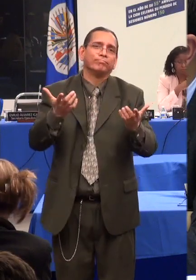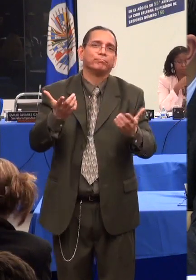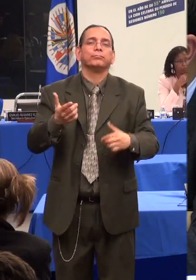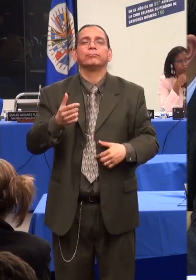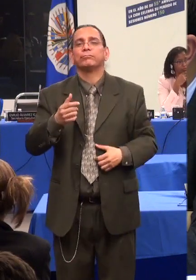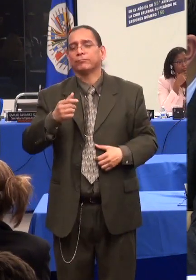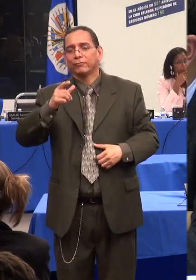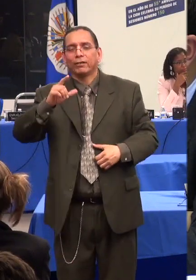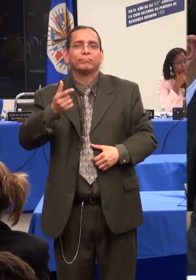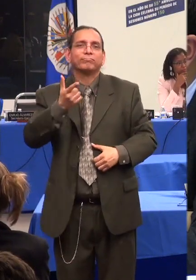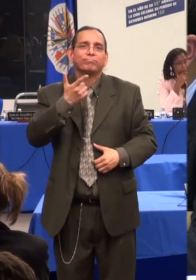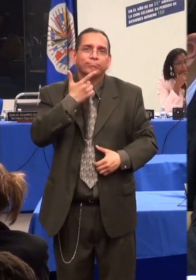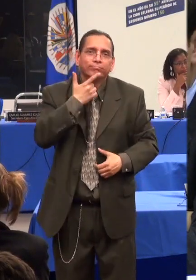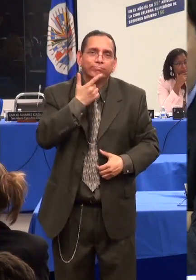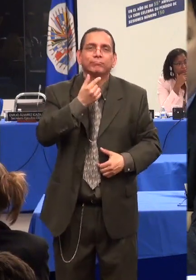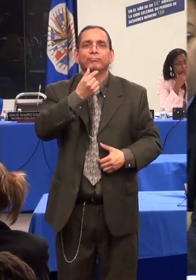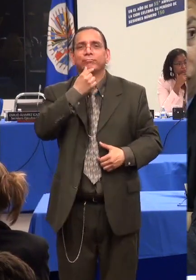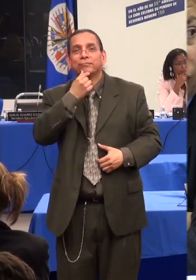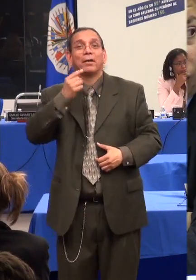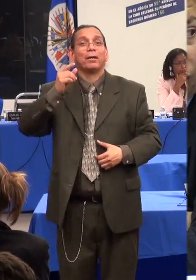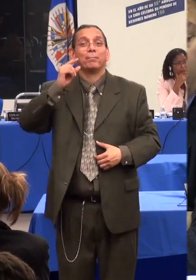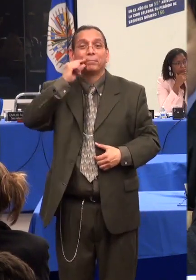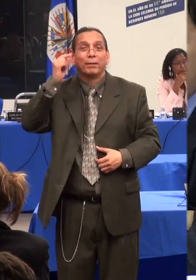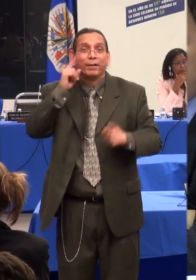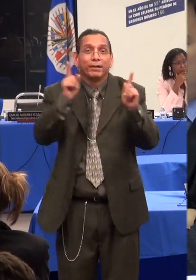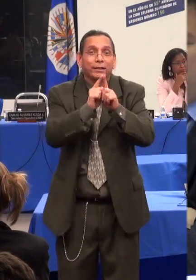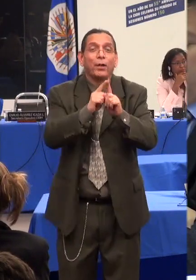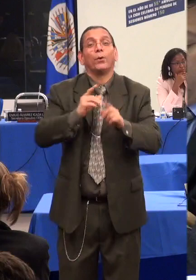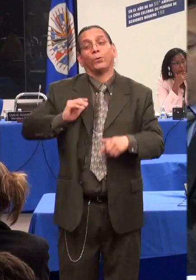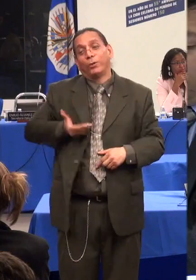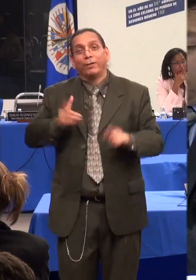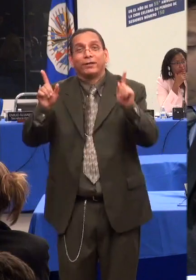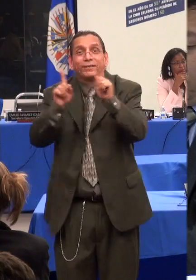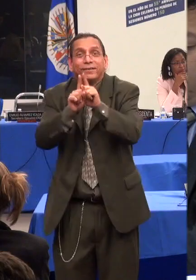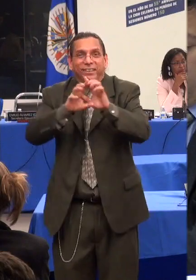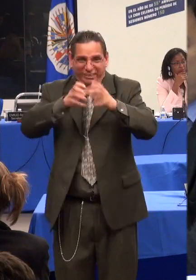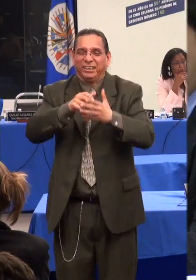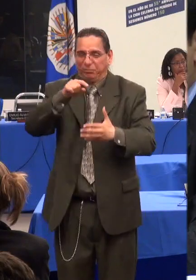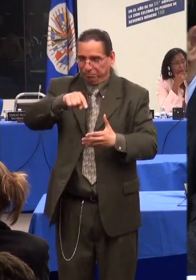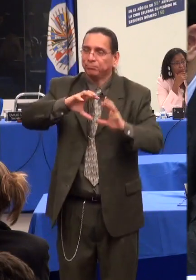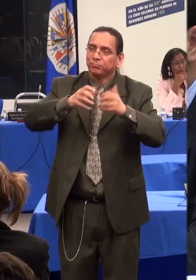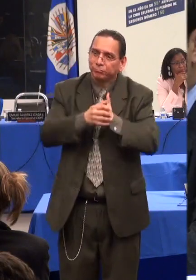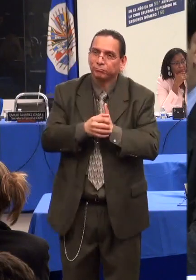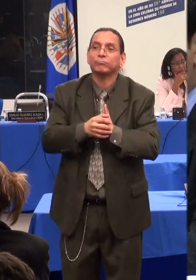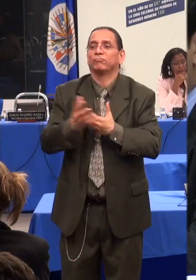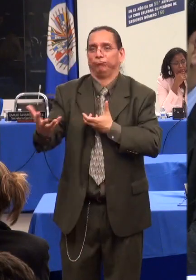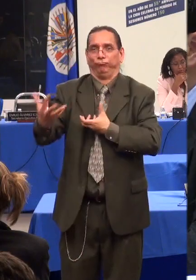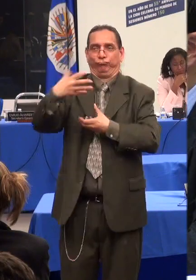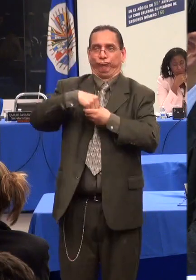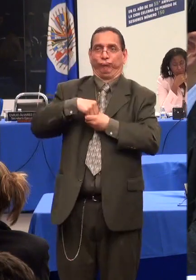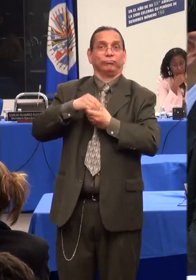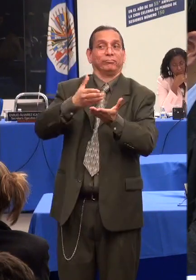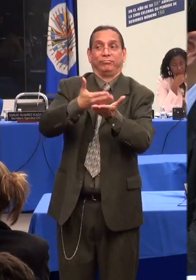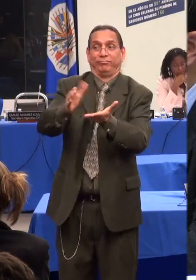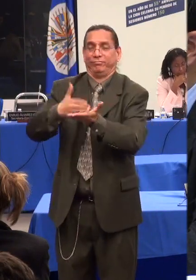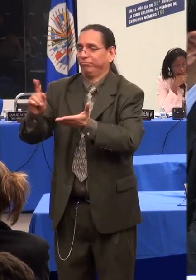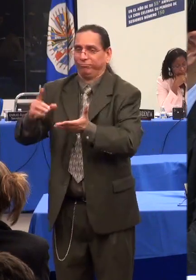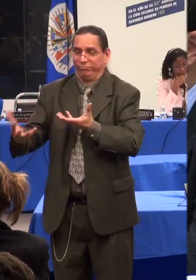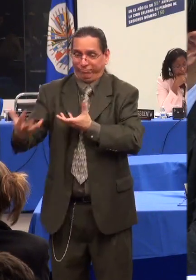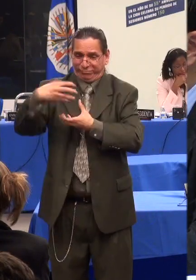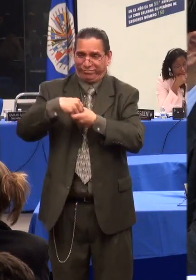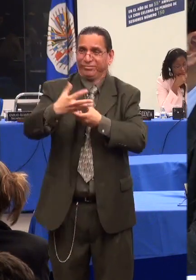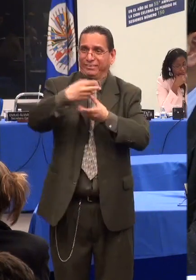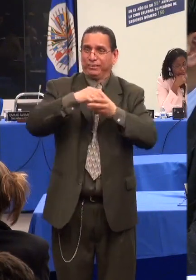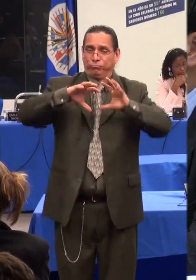y tanto en el Consejo Nacional de Discapacidad como en el Grupo de Enlace Sectorial que es la instancia técnica que soporta ese consejo, participan